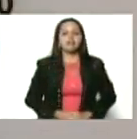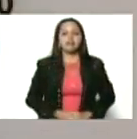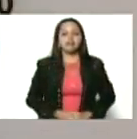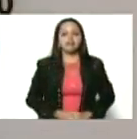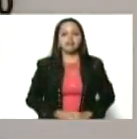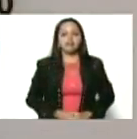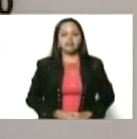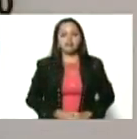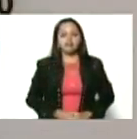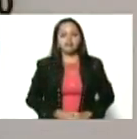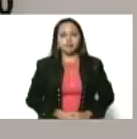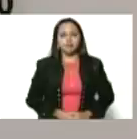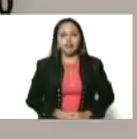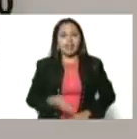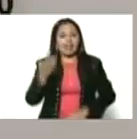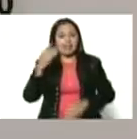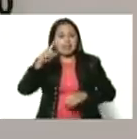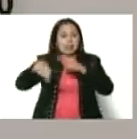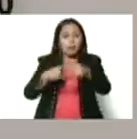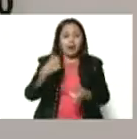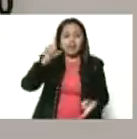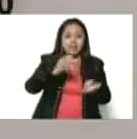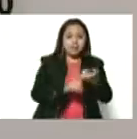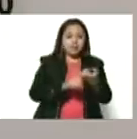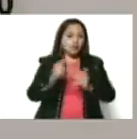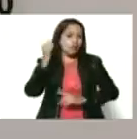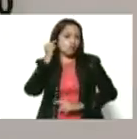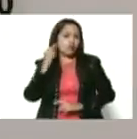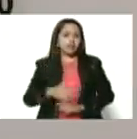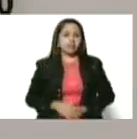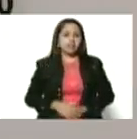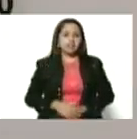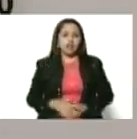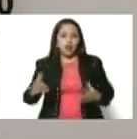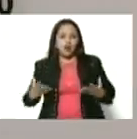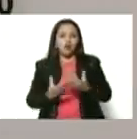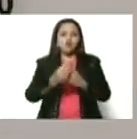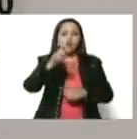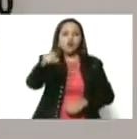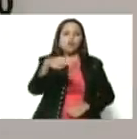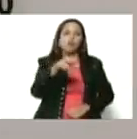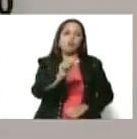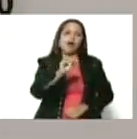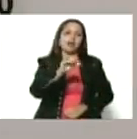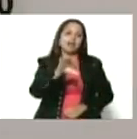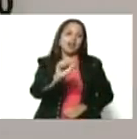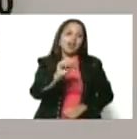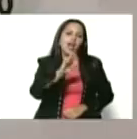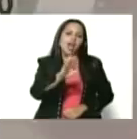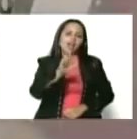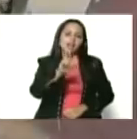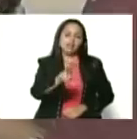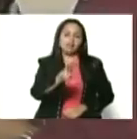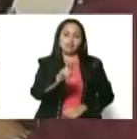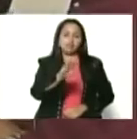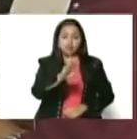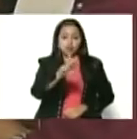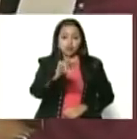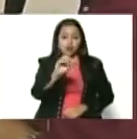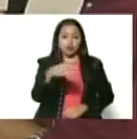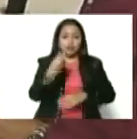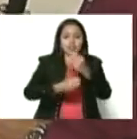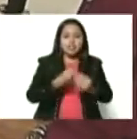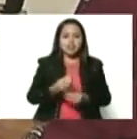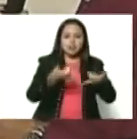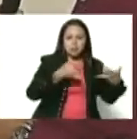Luego de su casamiento con Urquía y Huaycaipuro tuvieron varios hijos e hijas. Esta valiente mujer